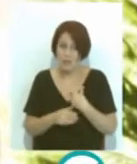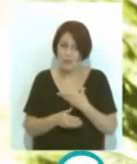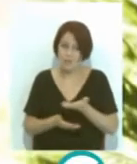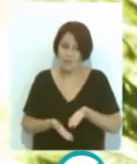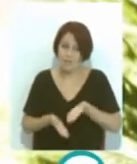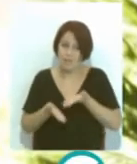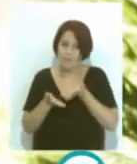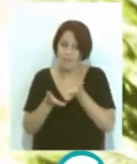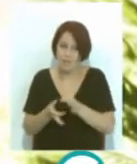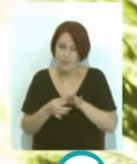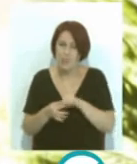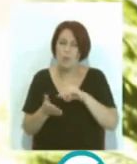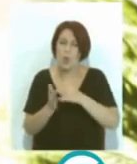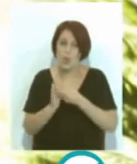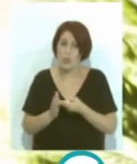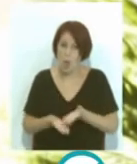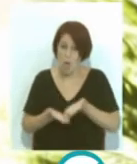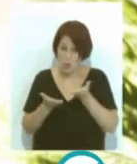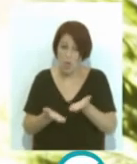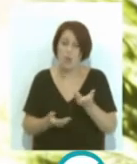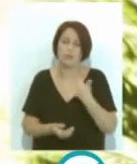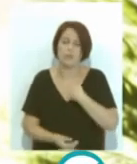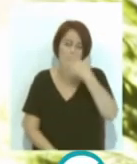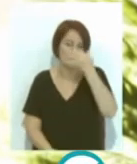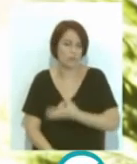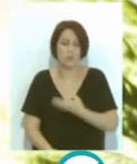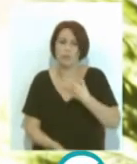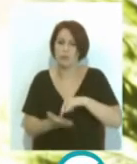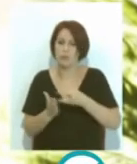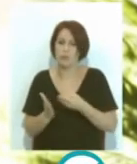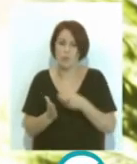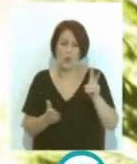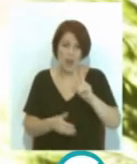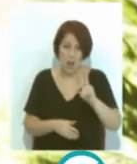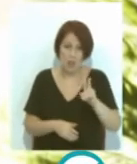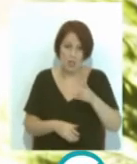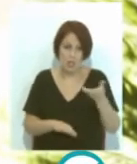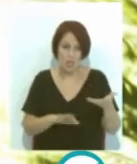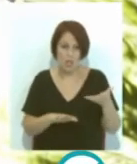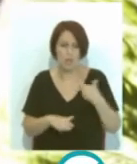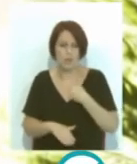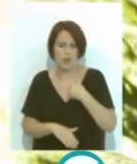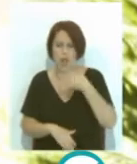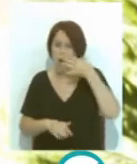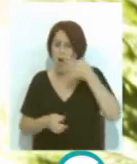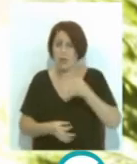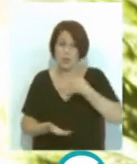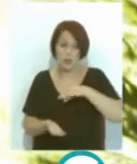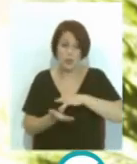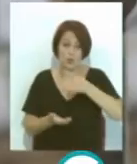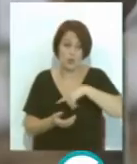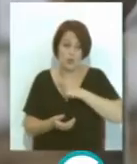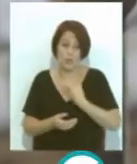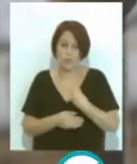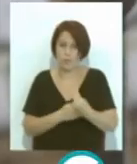adelante en la misma dirección del proyecto, yo estoy seguro que el proyecto de Valcárcel va a ser una realidad en cuanto podamos disponer de